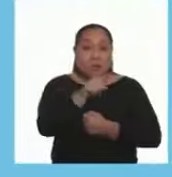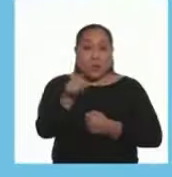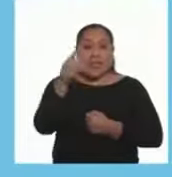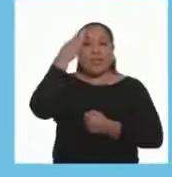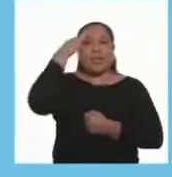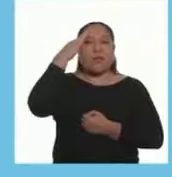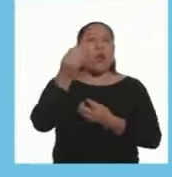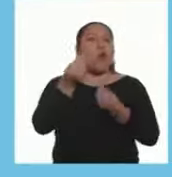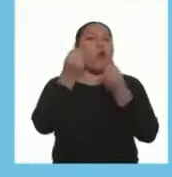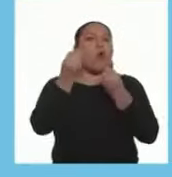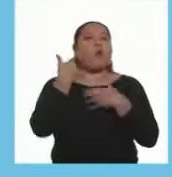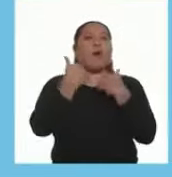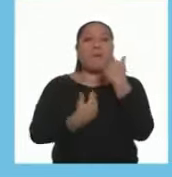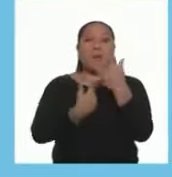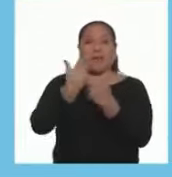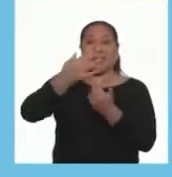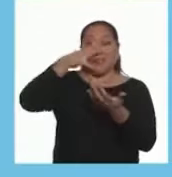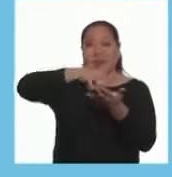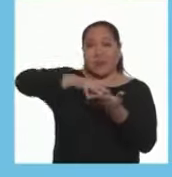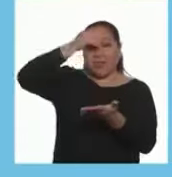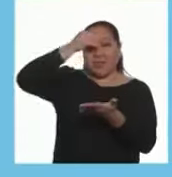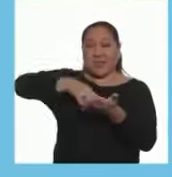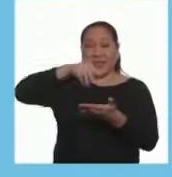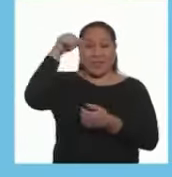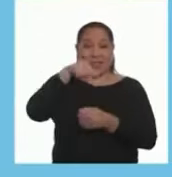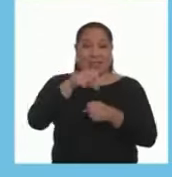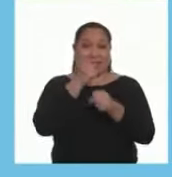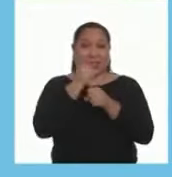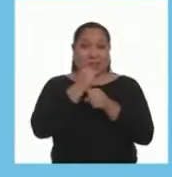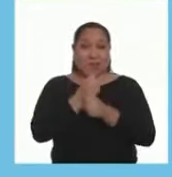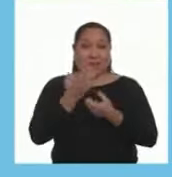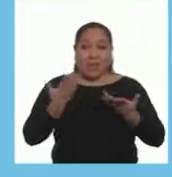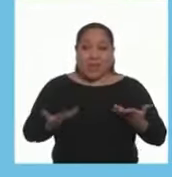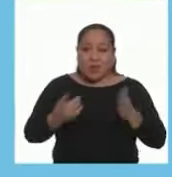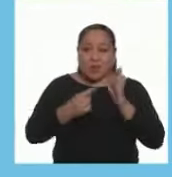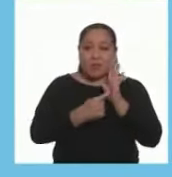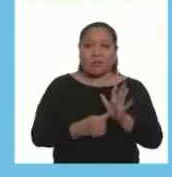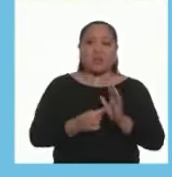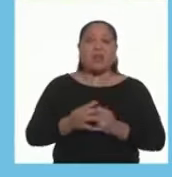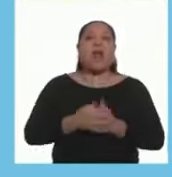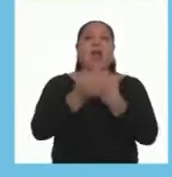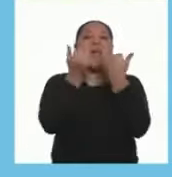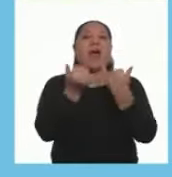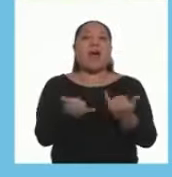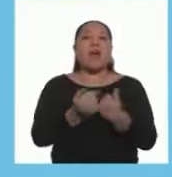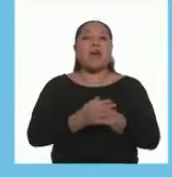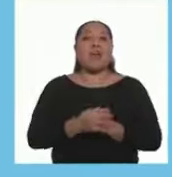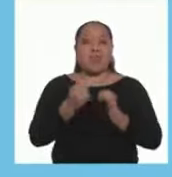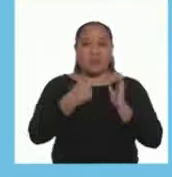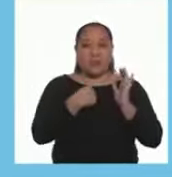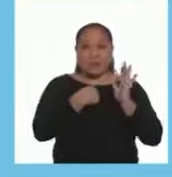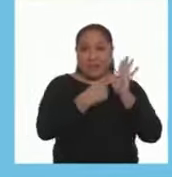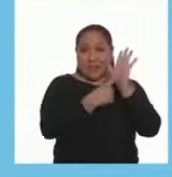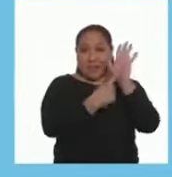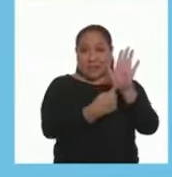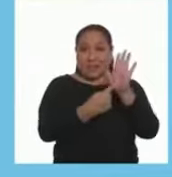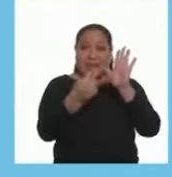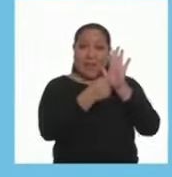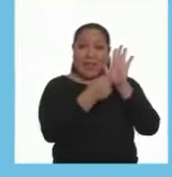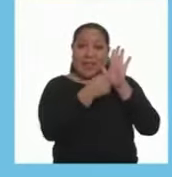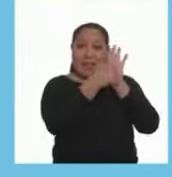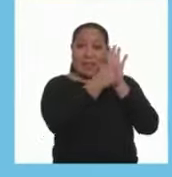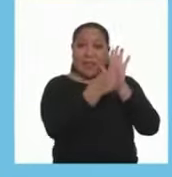Familias Para que sepan Cómo les fue En el proceso De aprendizaje De la actividad Que hemos desarrollado Ahora